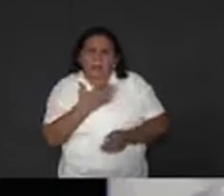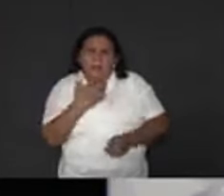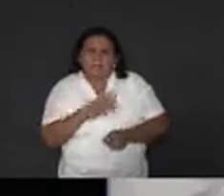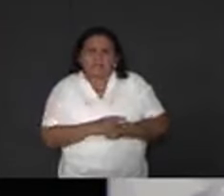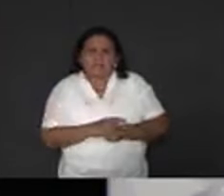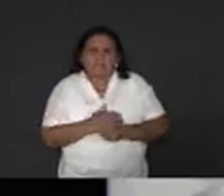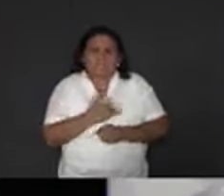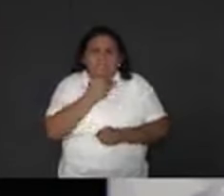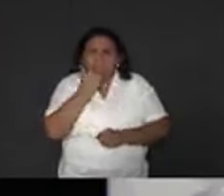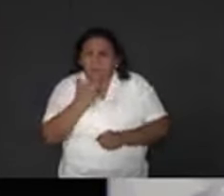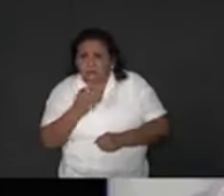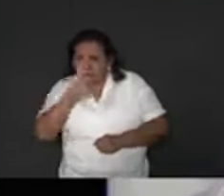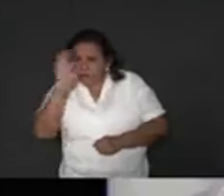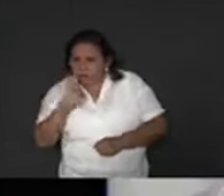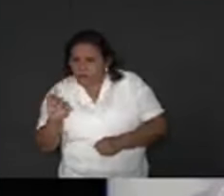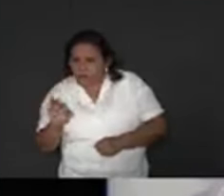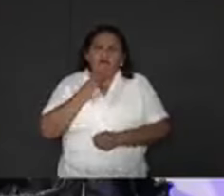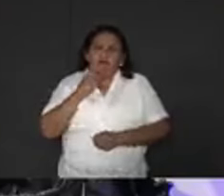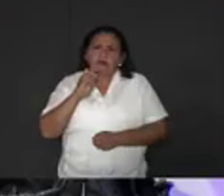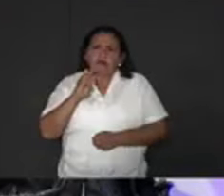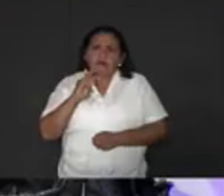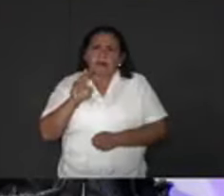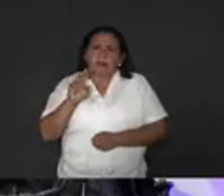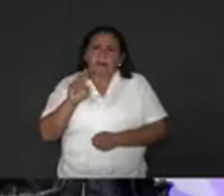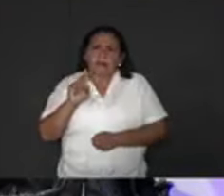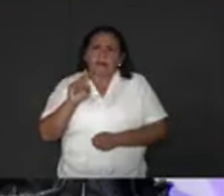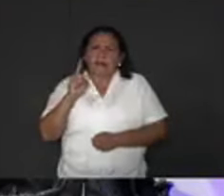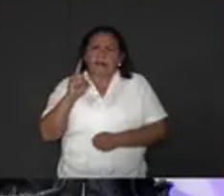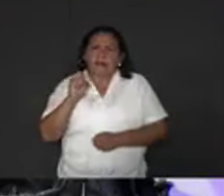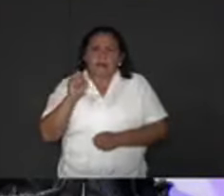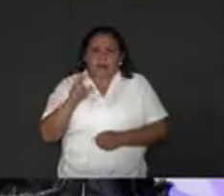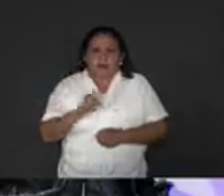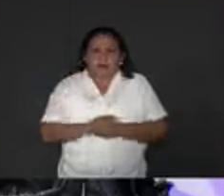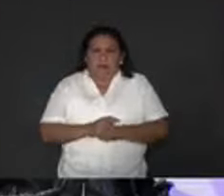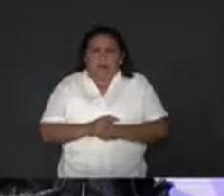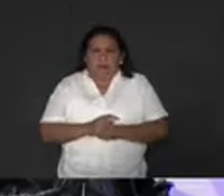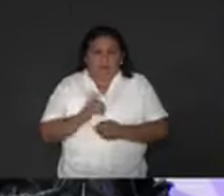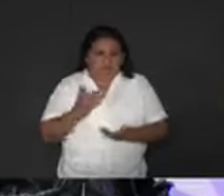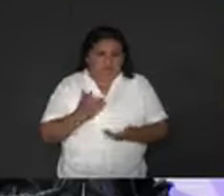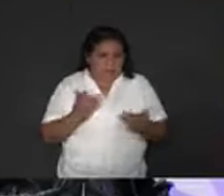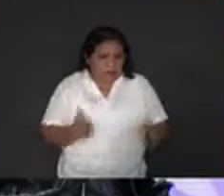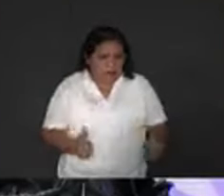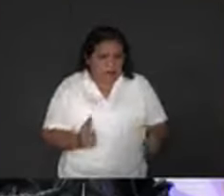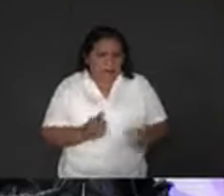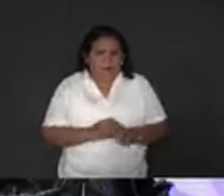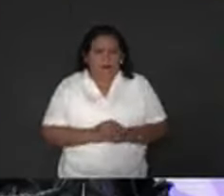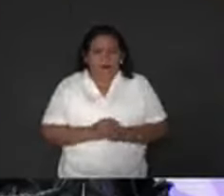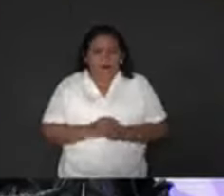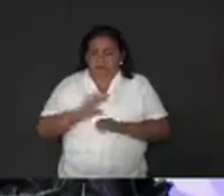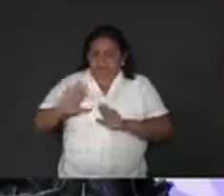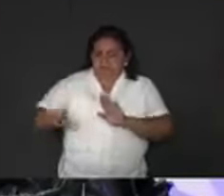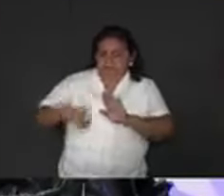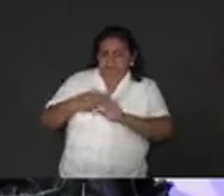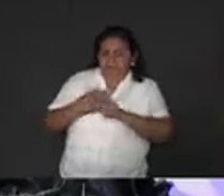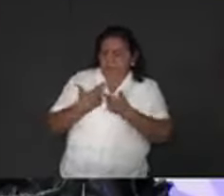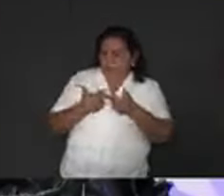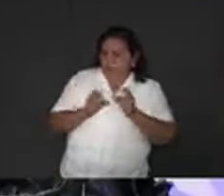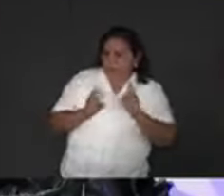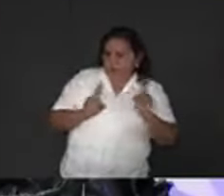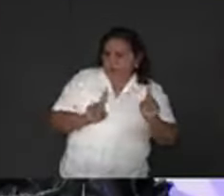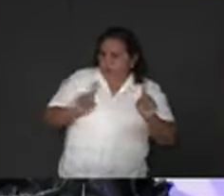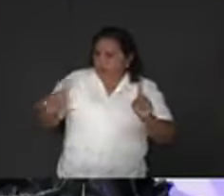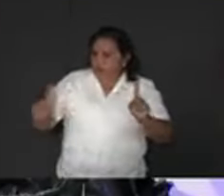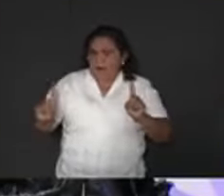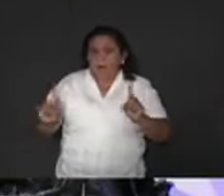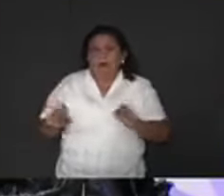favor, si salven de esta oferta, que nos avisen. La terrible guerra sucia que han llevado a cabo nuestros adversarios durante este mes.